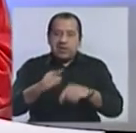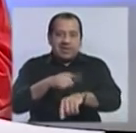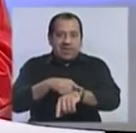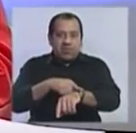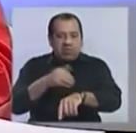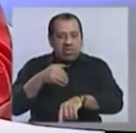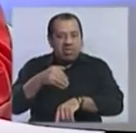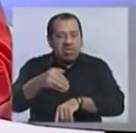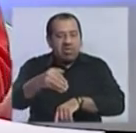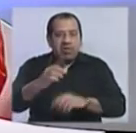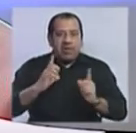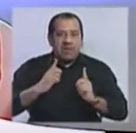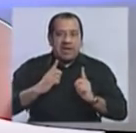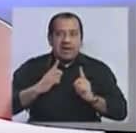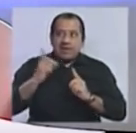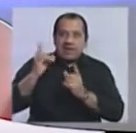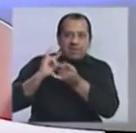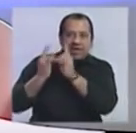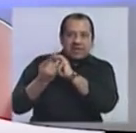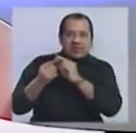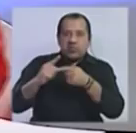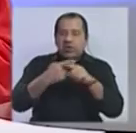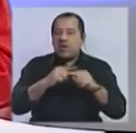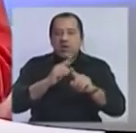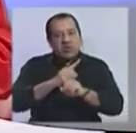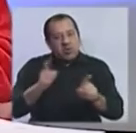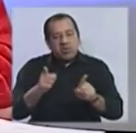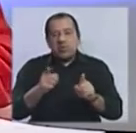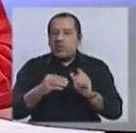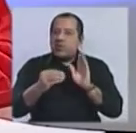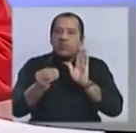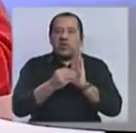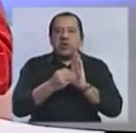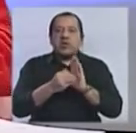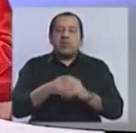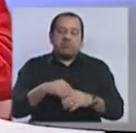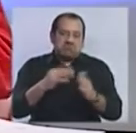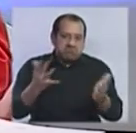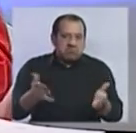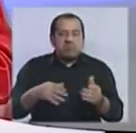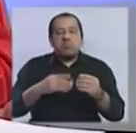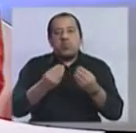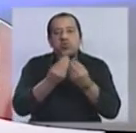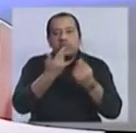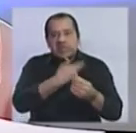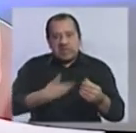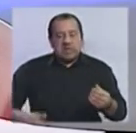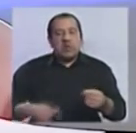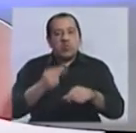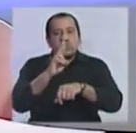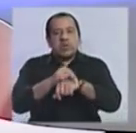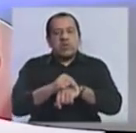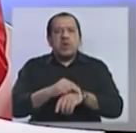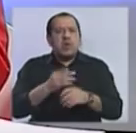de la espera legislativa, sino recurrir a un recurso al cual han recurrido varios presidentes. ¿Ves